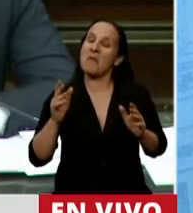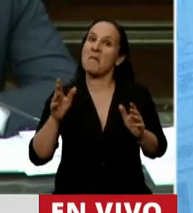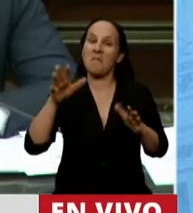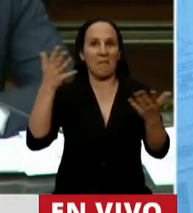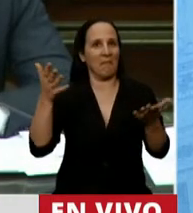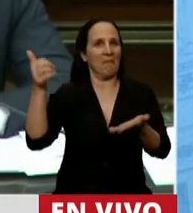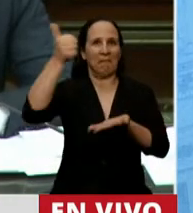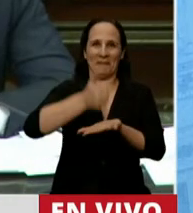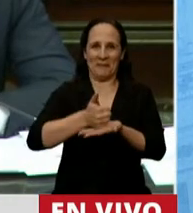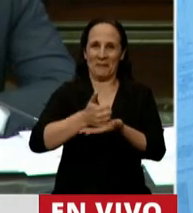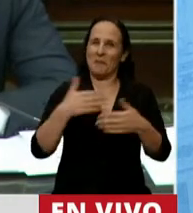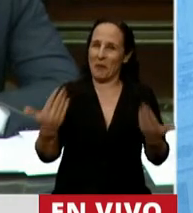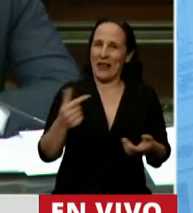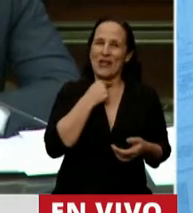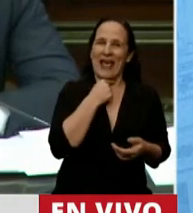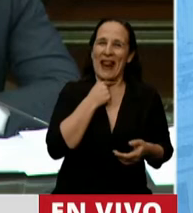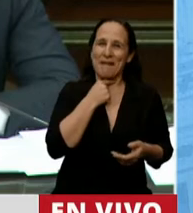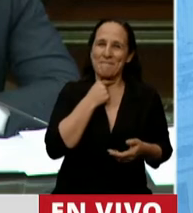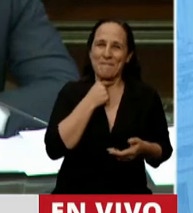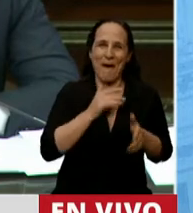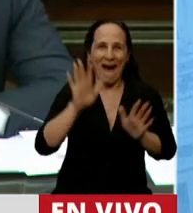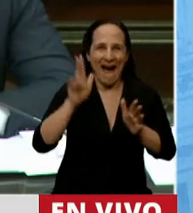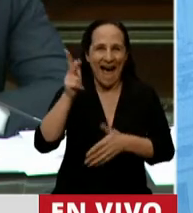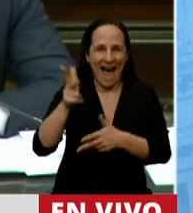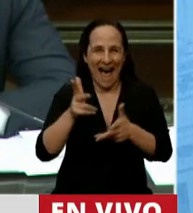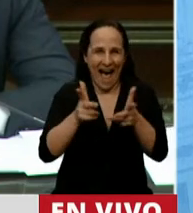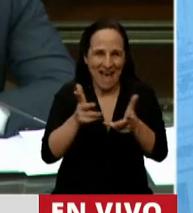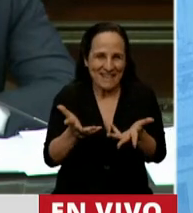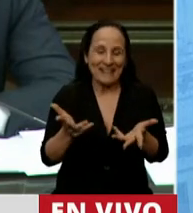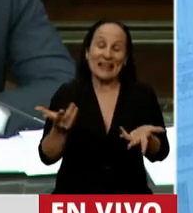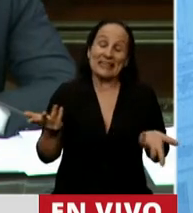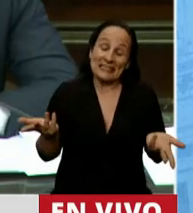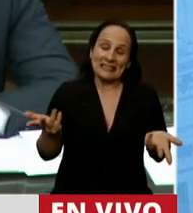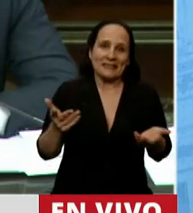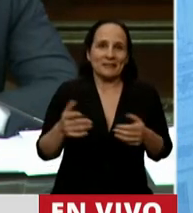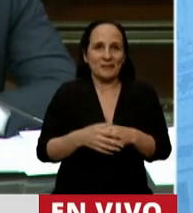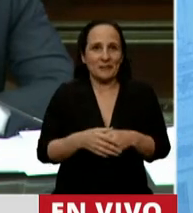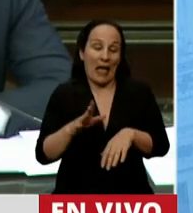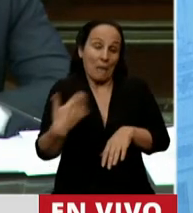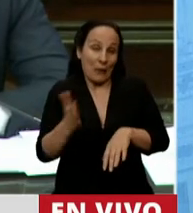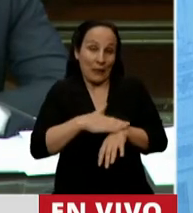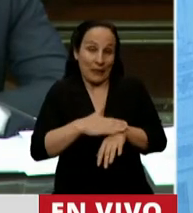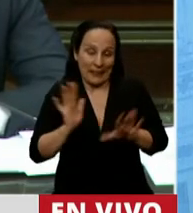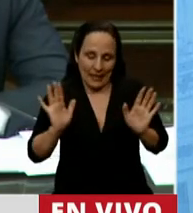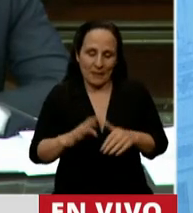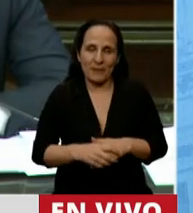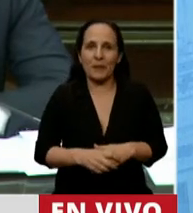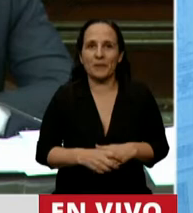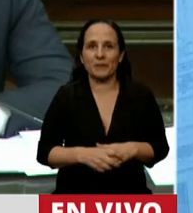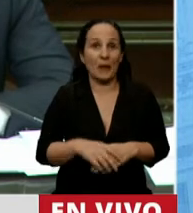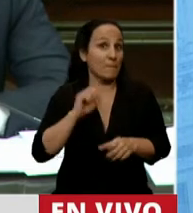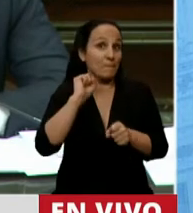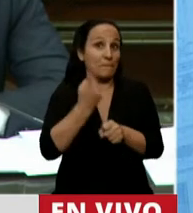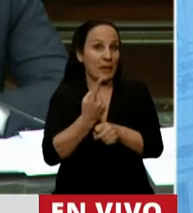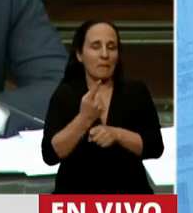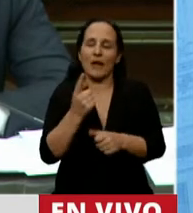eso es que tantos queremos hacer uso de la palabra y nos tiene que ir corriendo. Pero bueno, aprovechando el tiempo. En primer lugar,